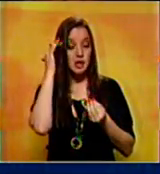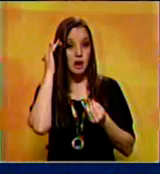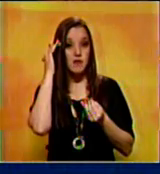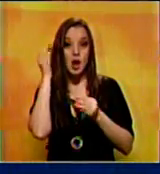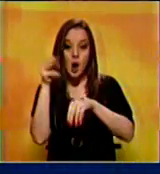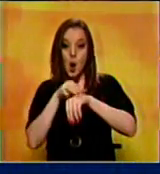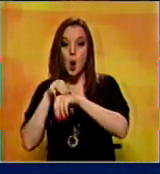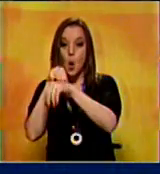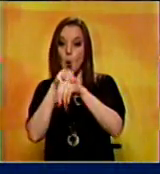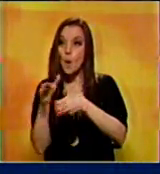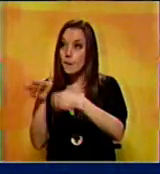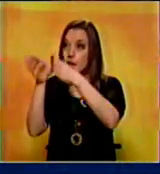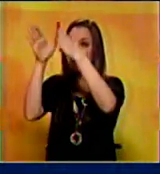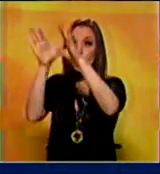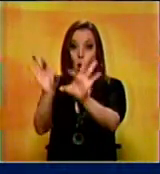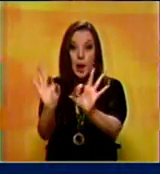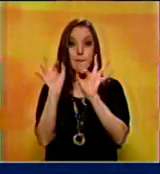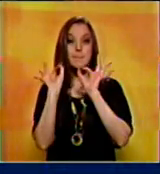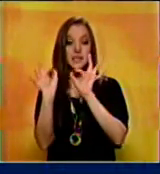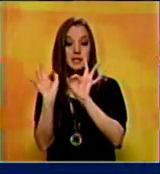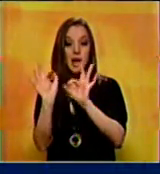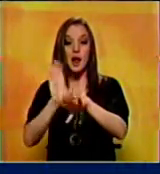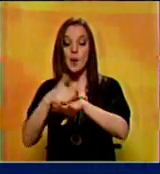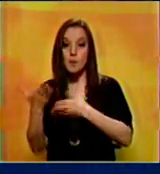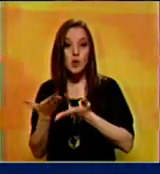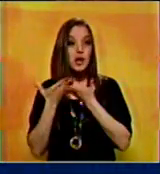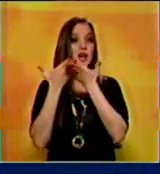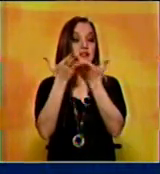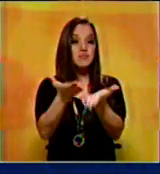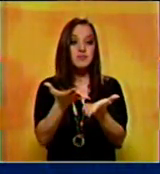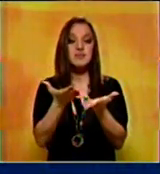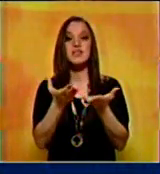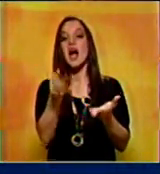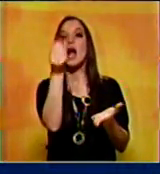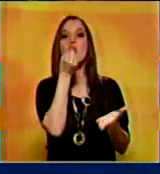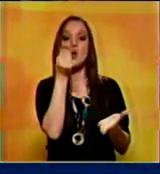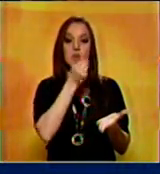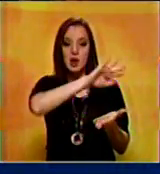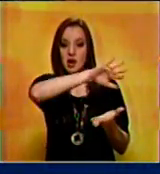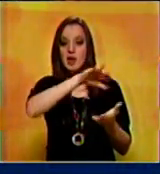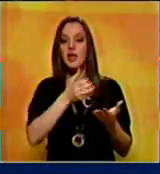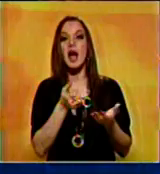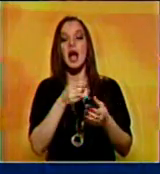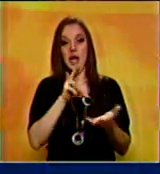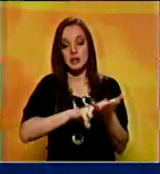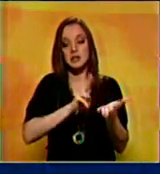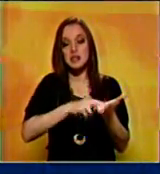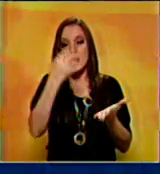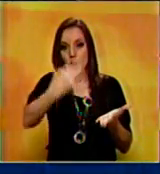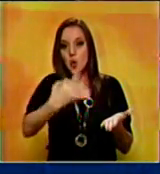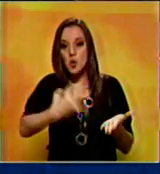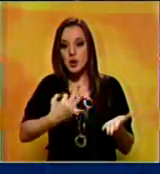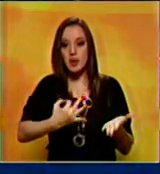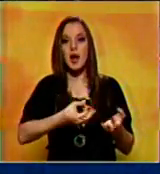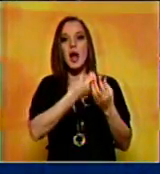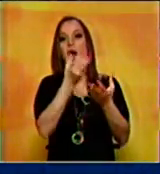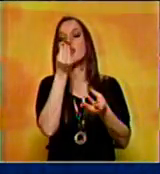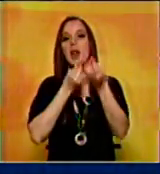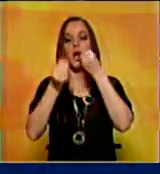en Venezuela que garantiza la soberanía alimentaria mayor general ejército también